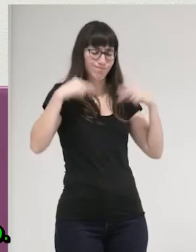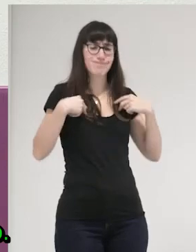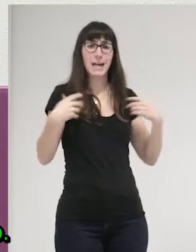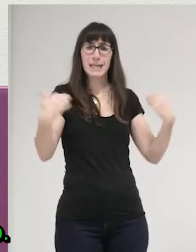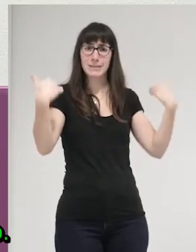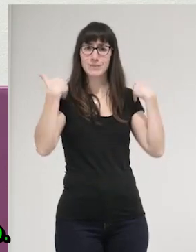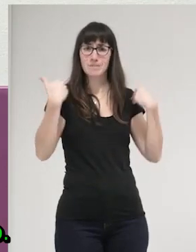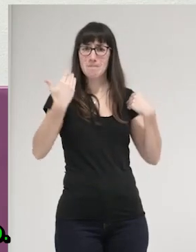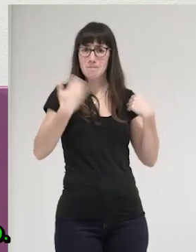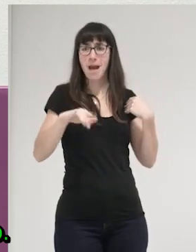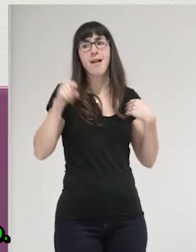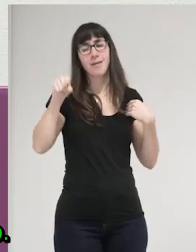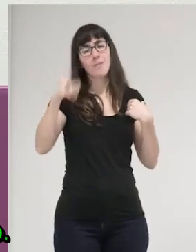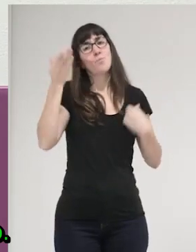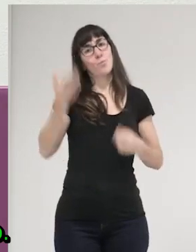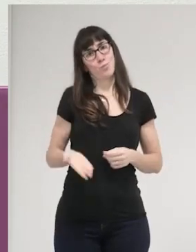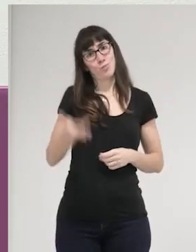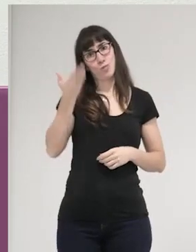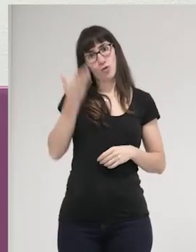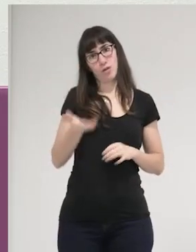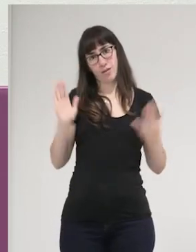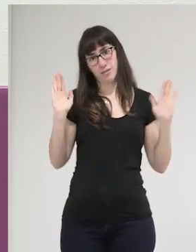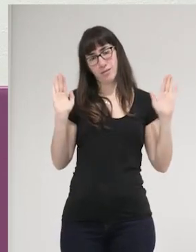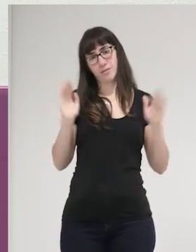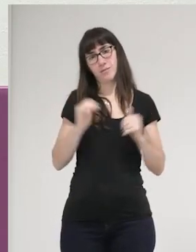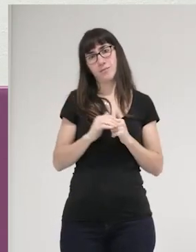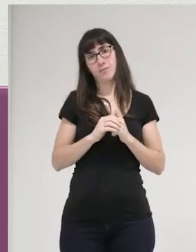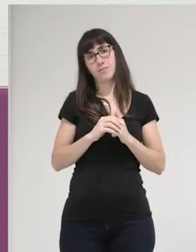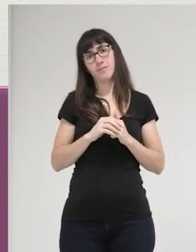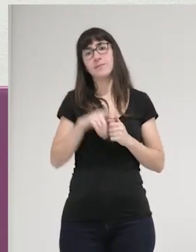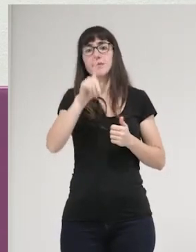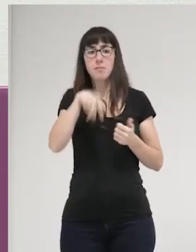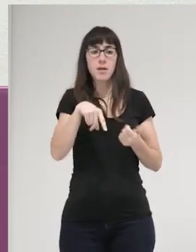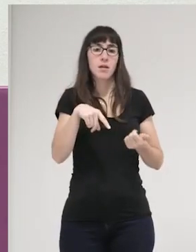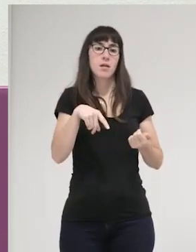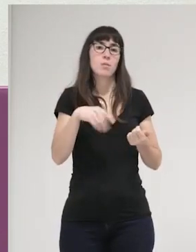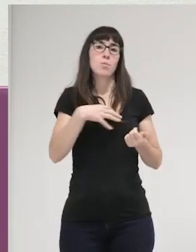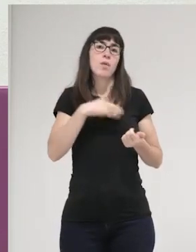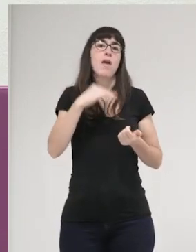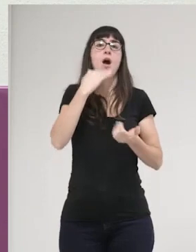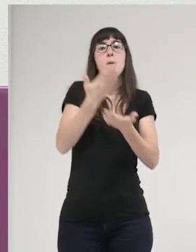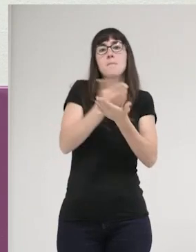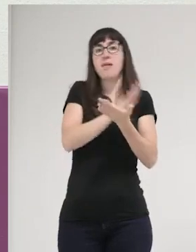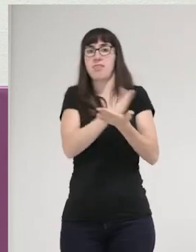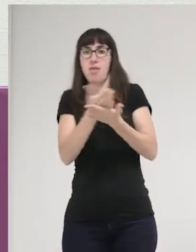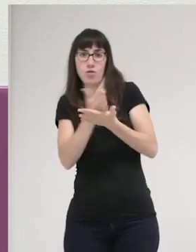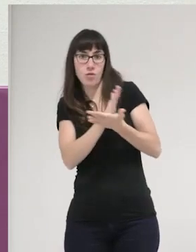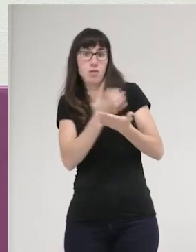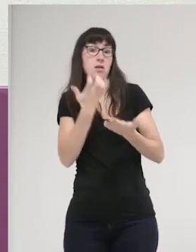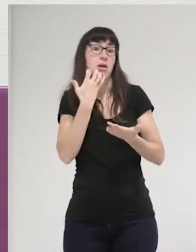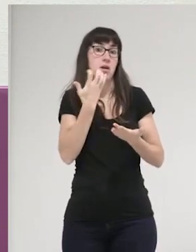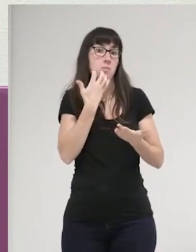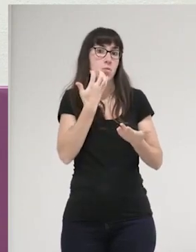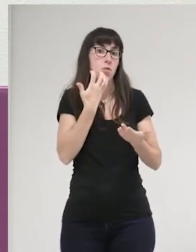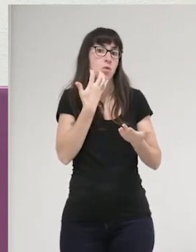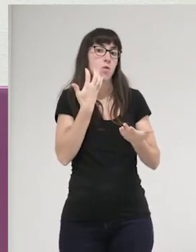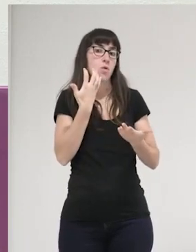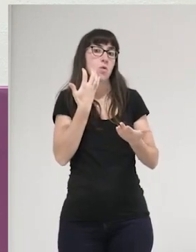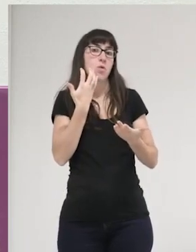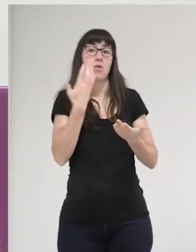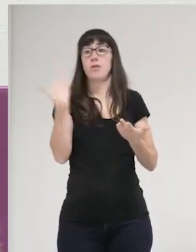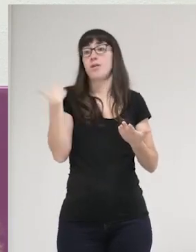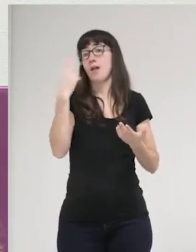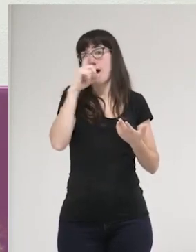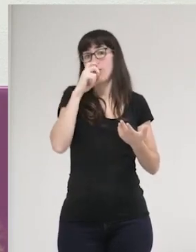que me parece que eso es importantísimo. La posibilidad de la mediación, que, por ejemplo, elimina la Ley 1 del